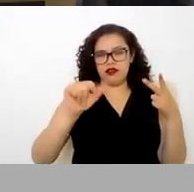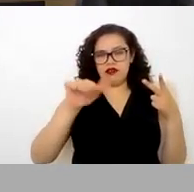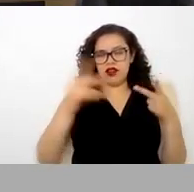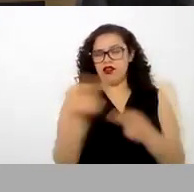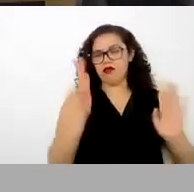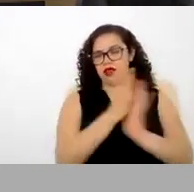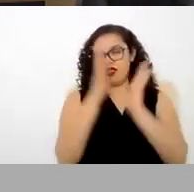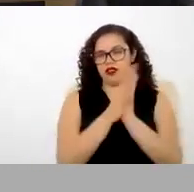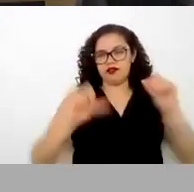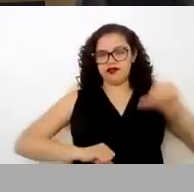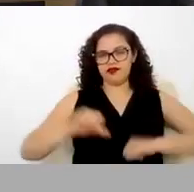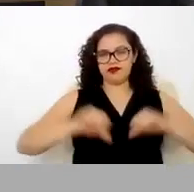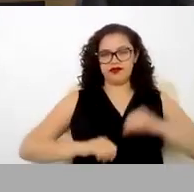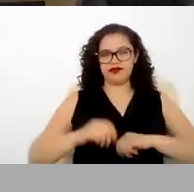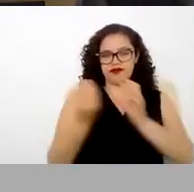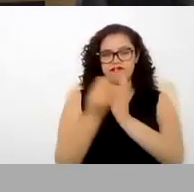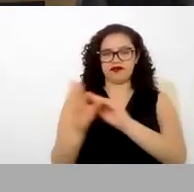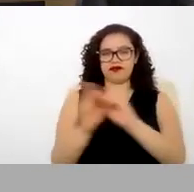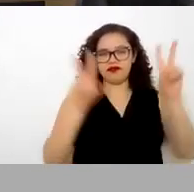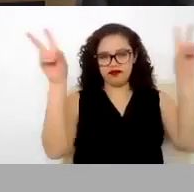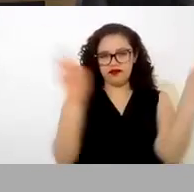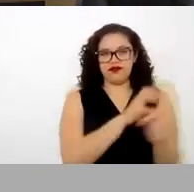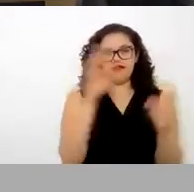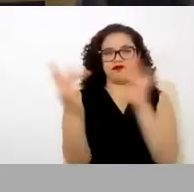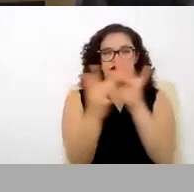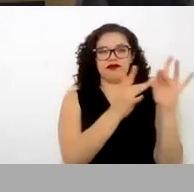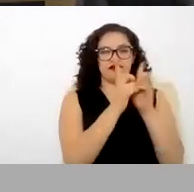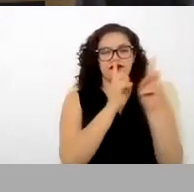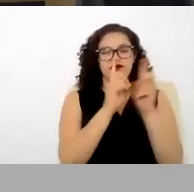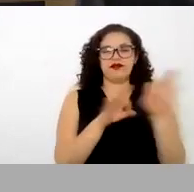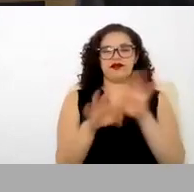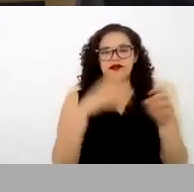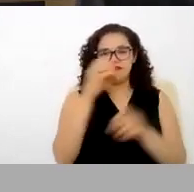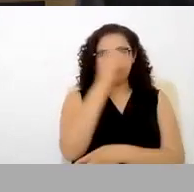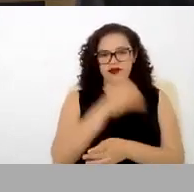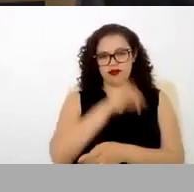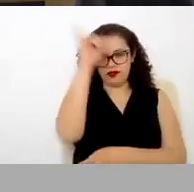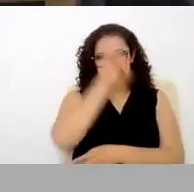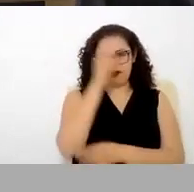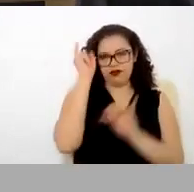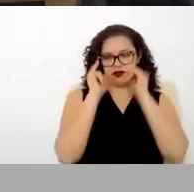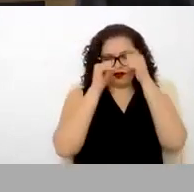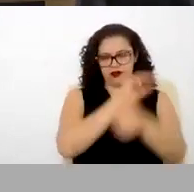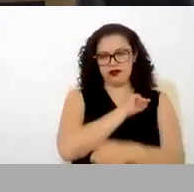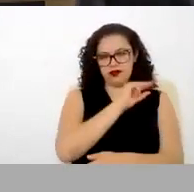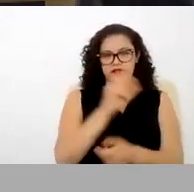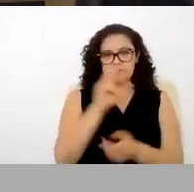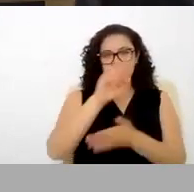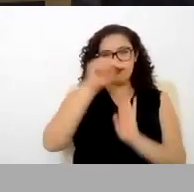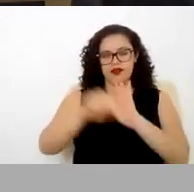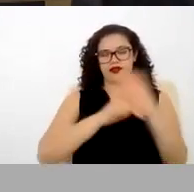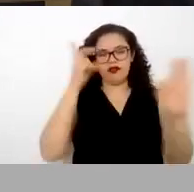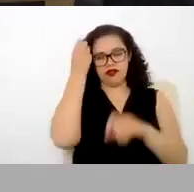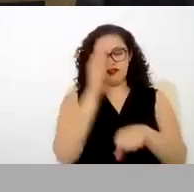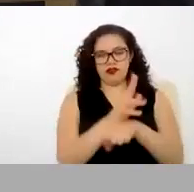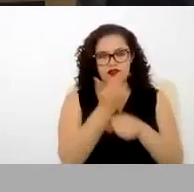de capacitación titulada relaciones laborales y obligaciones patronales de las instituciones de asistencia privada firma la directora de